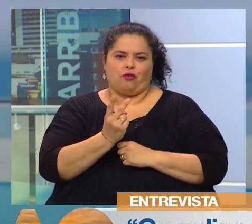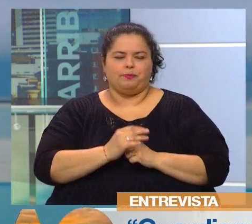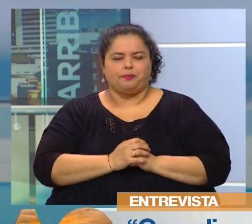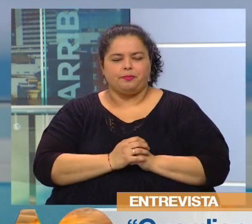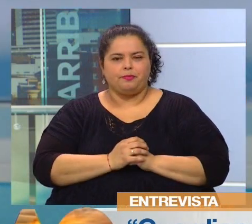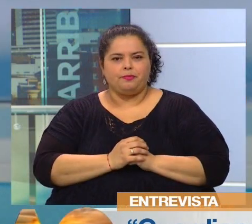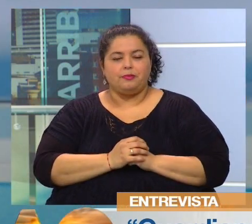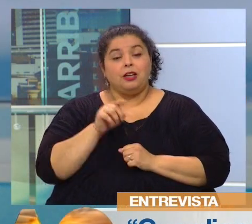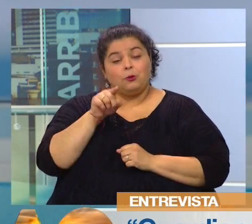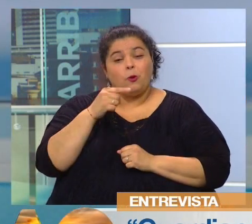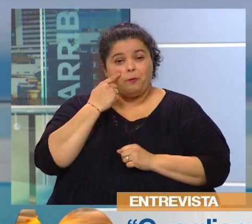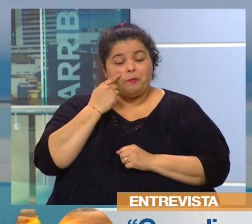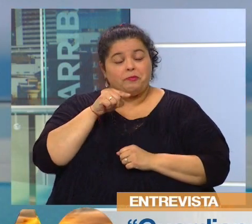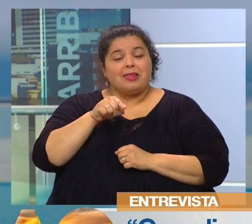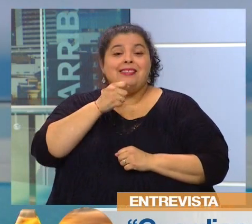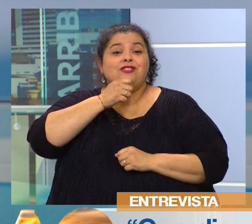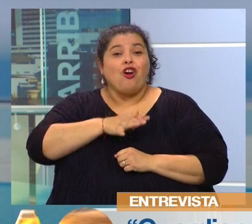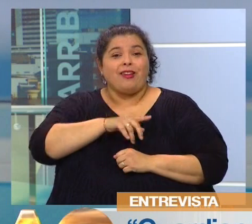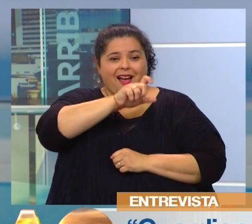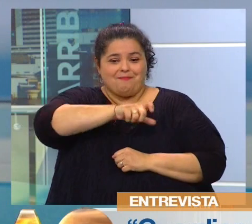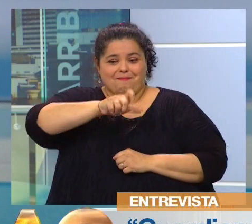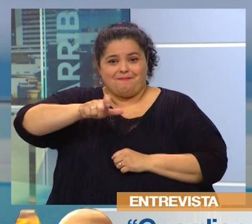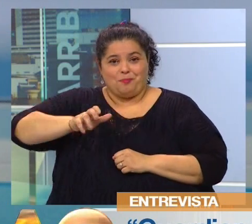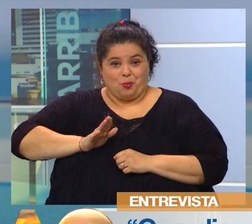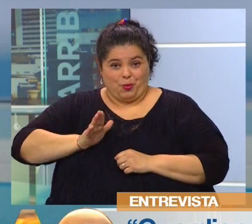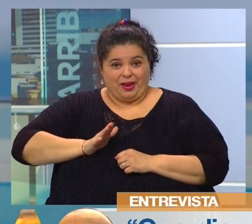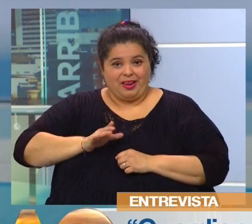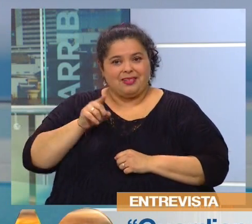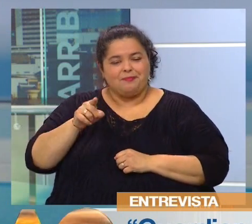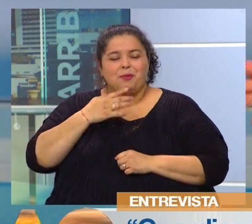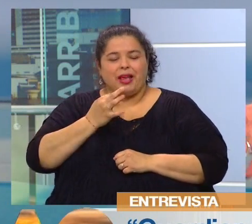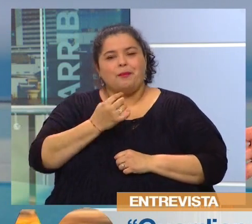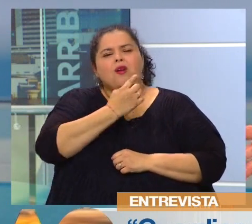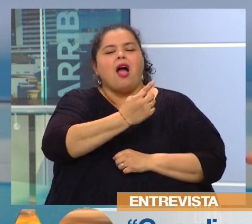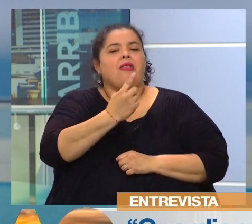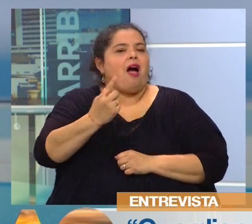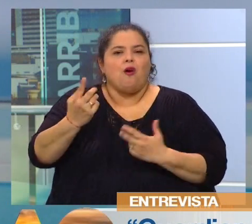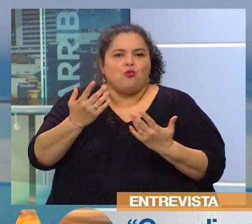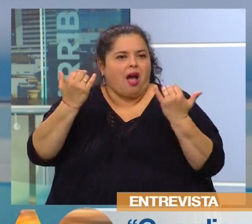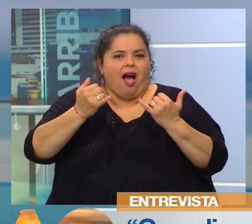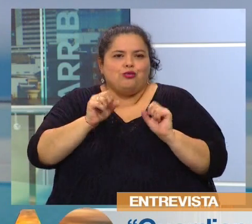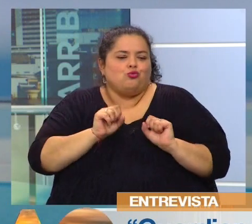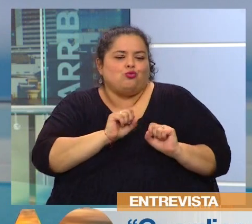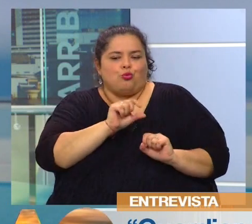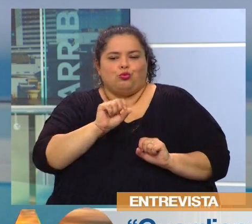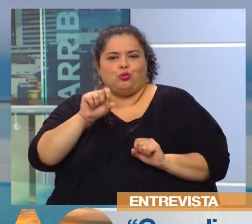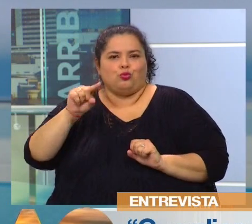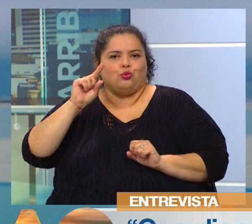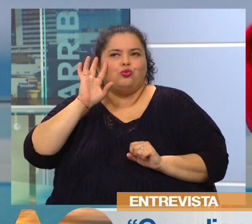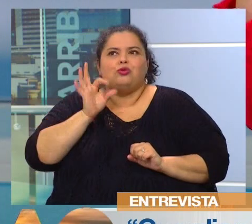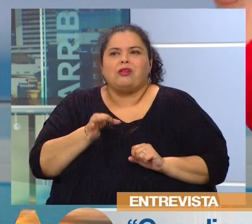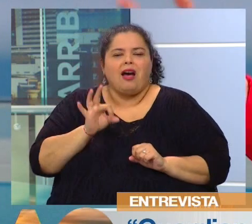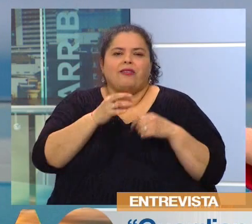mujeres, ¿has encontrado algún hilo conductor? Cada una vehiculiza su saber de manera diferente, ¿no? Vinculado a tradiciones